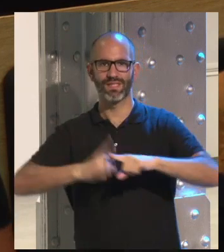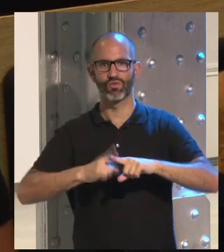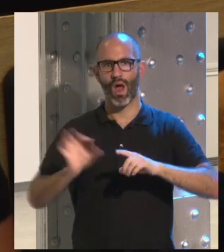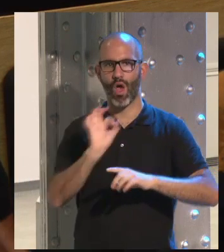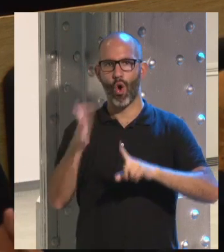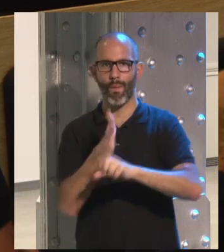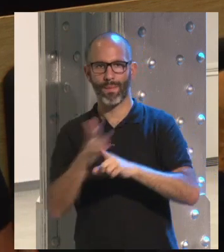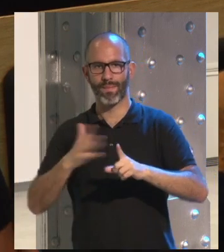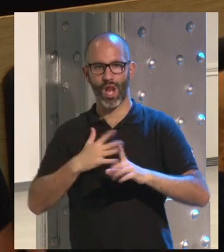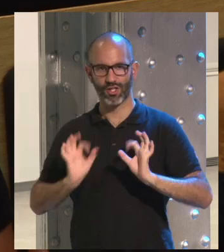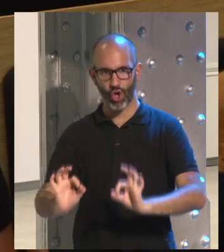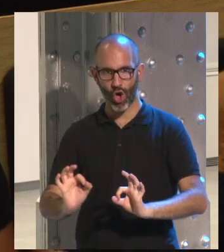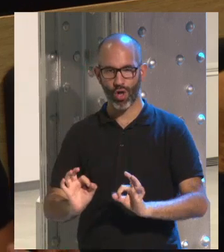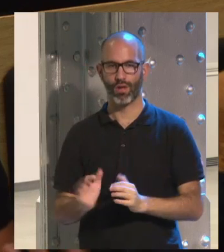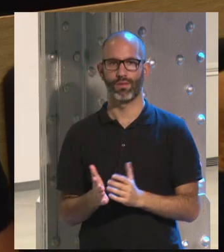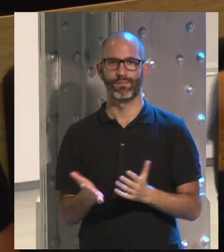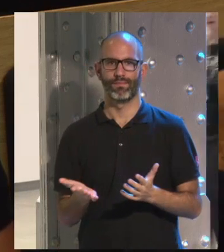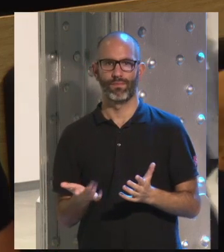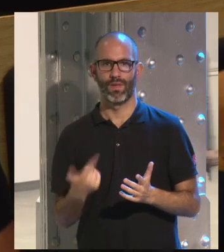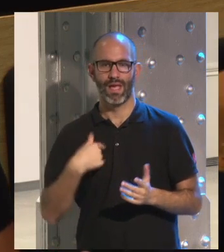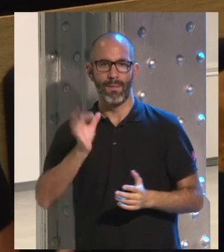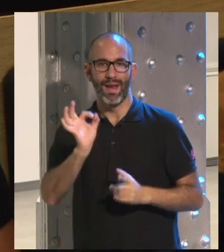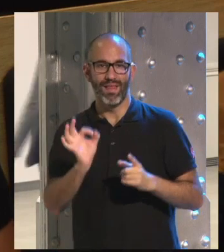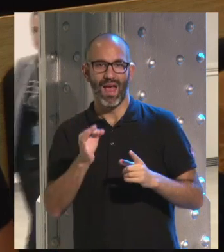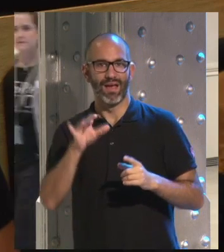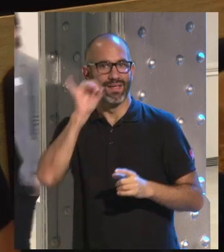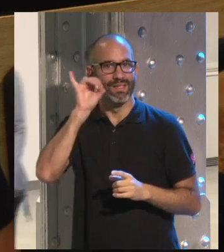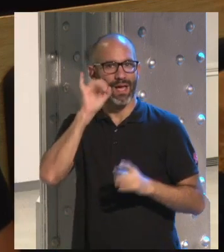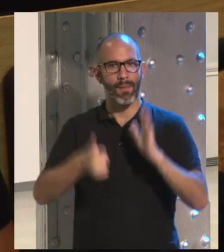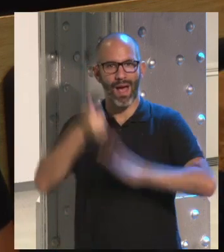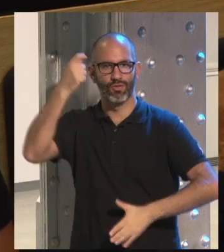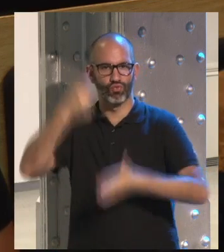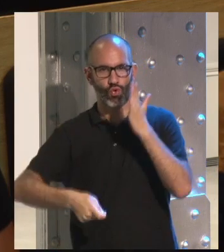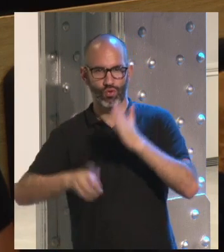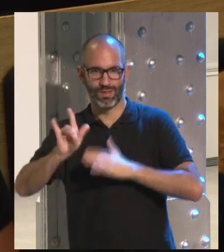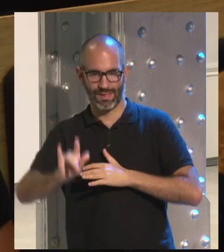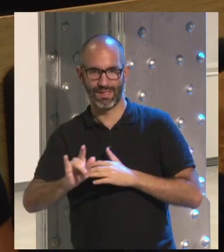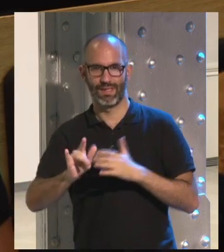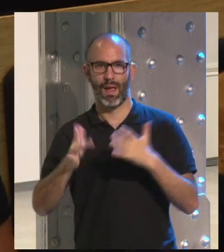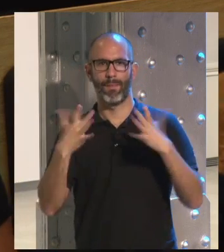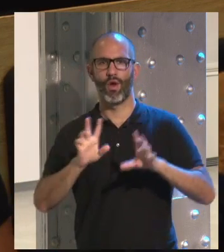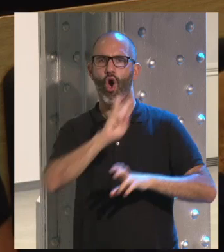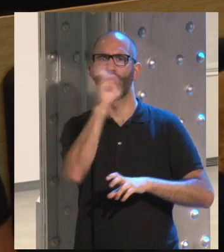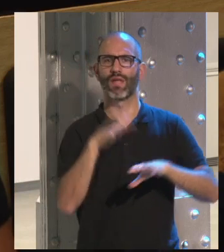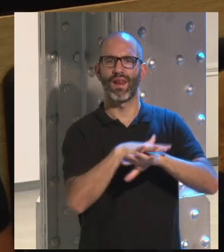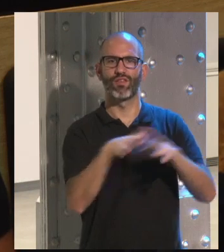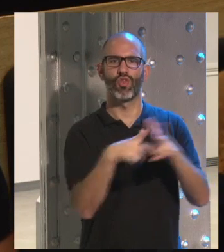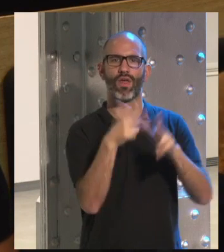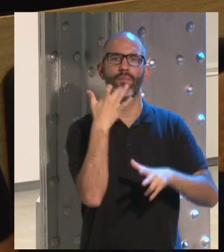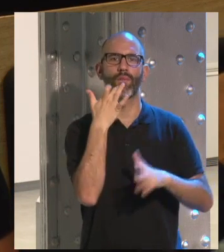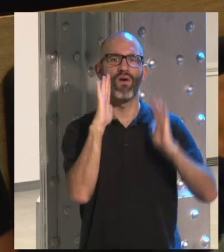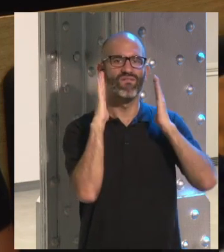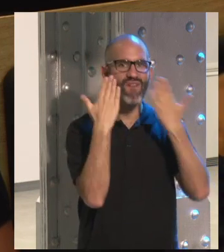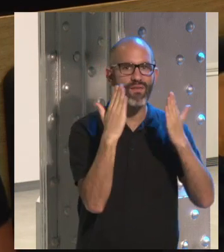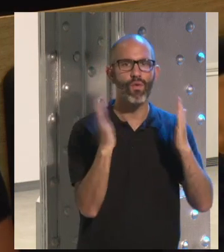violentos si bien es cierto que Instagram de alguna forma sí es más rígido respecto a esa postura pero hay otras redes sociales como por ejemplo